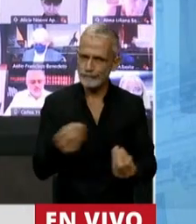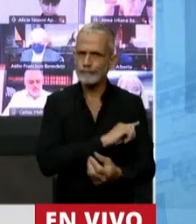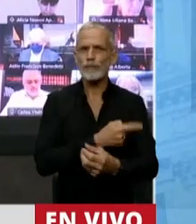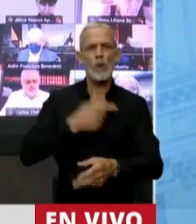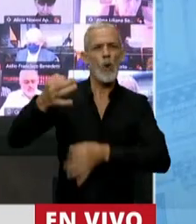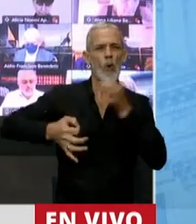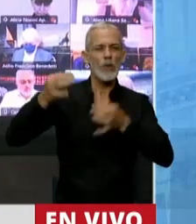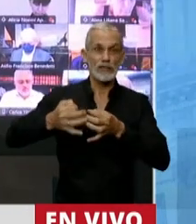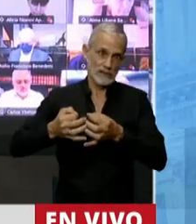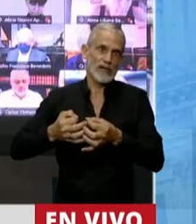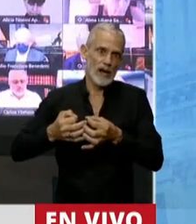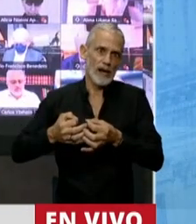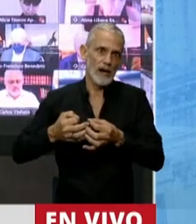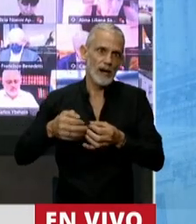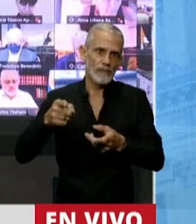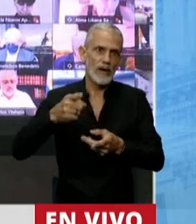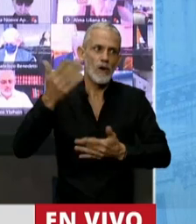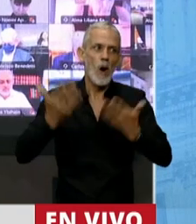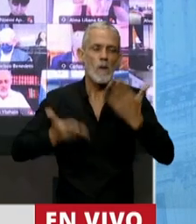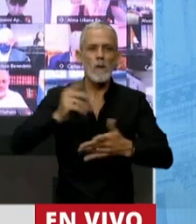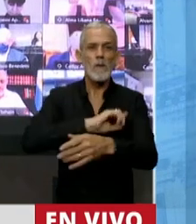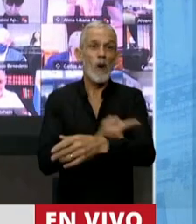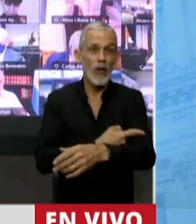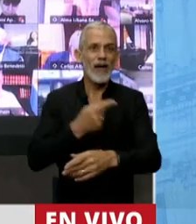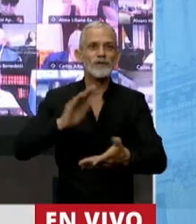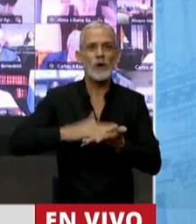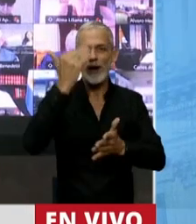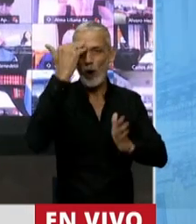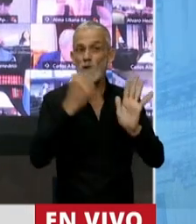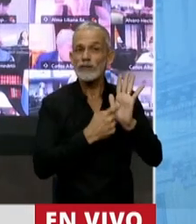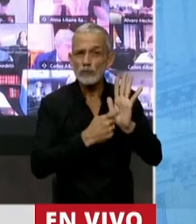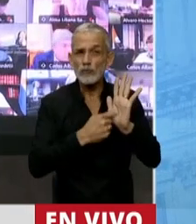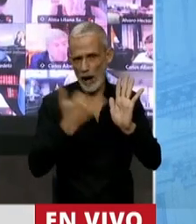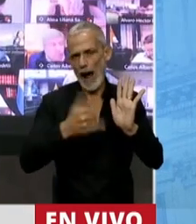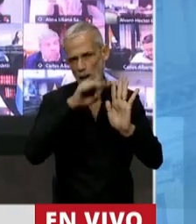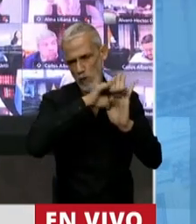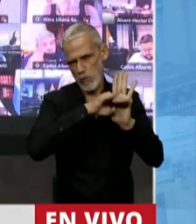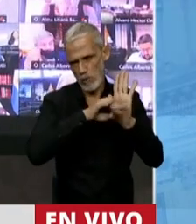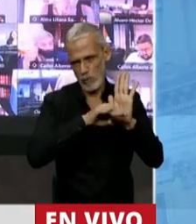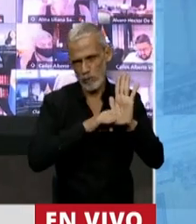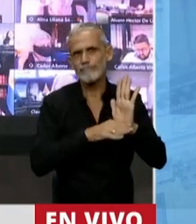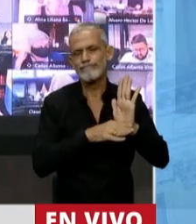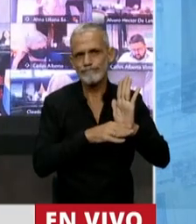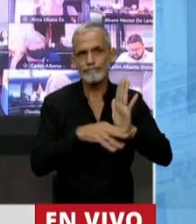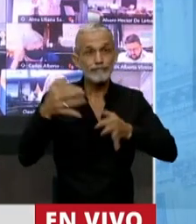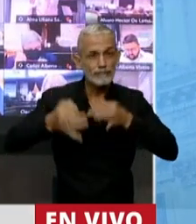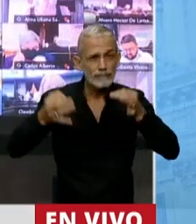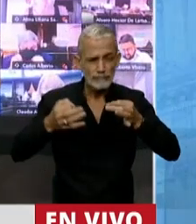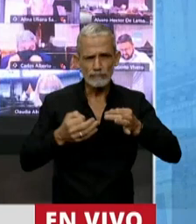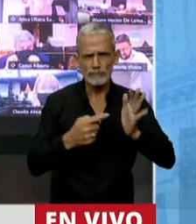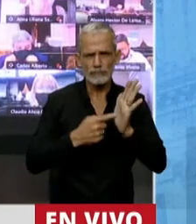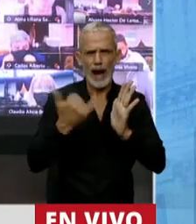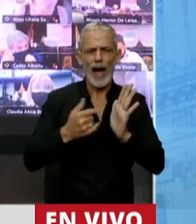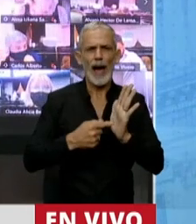Poder Judicial va a ejercer el control de constitucionalidad que tiene una jurisprudencia muy